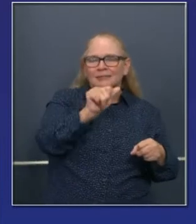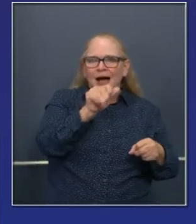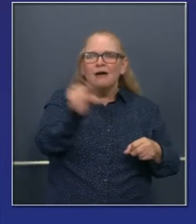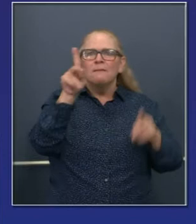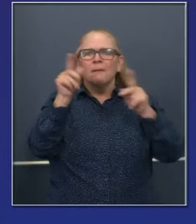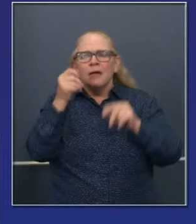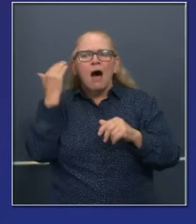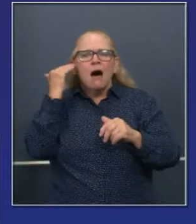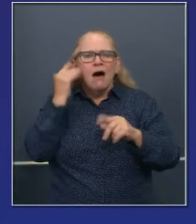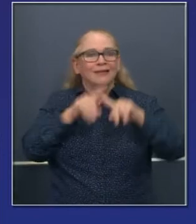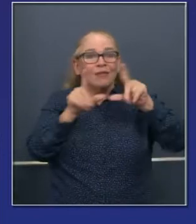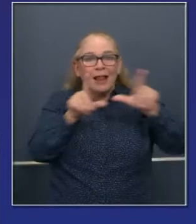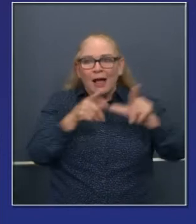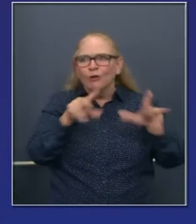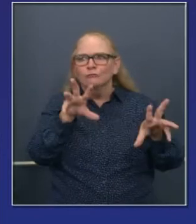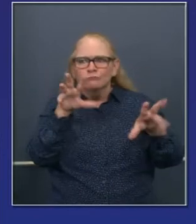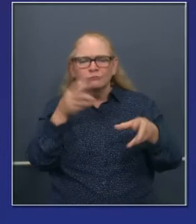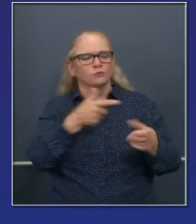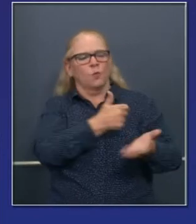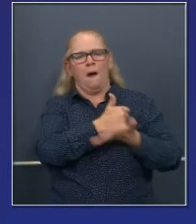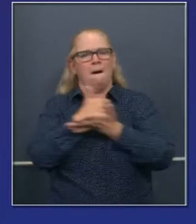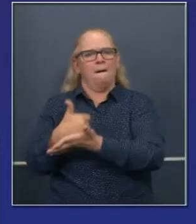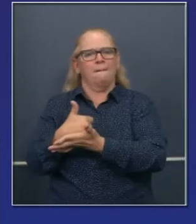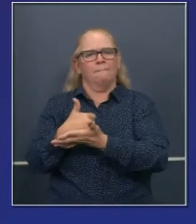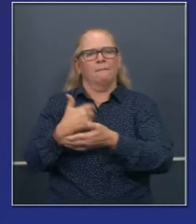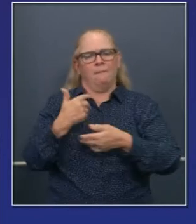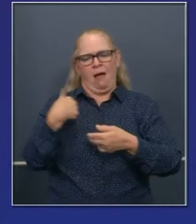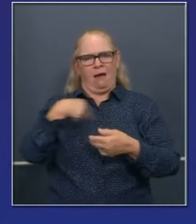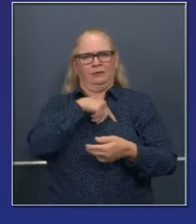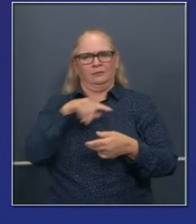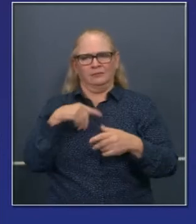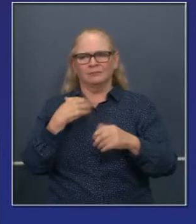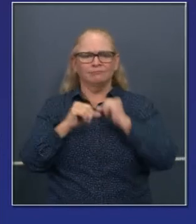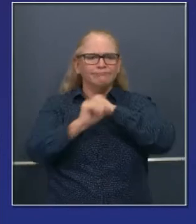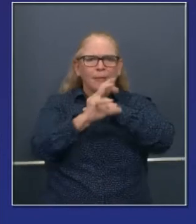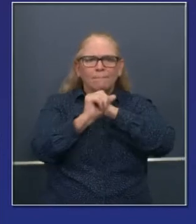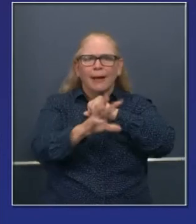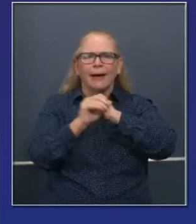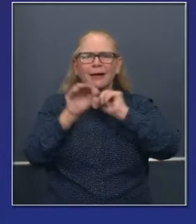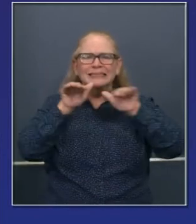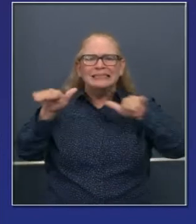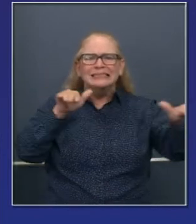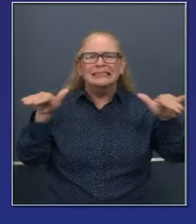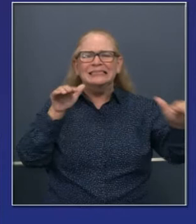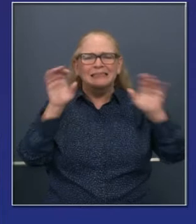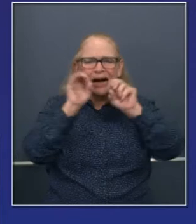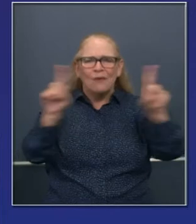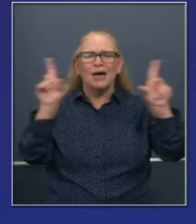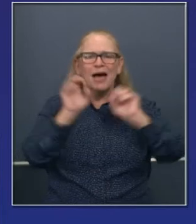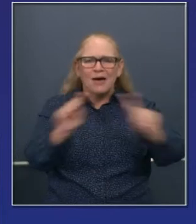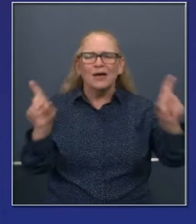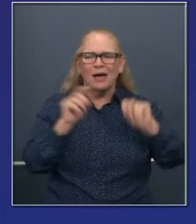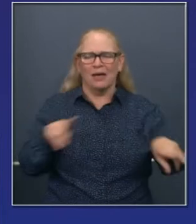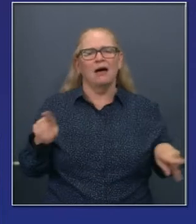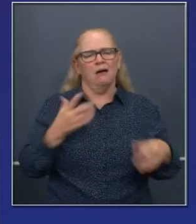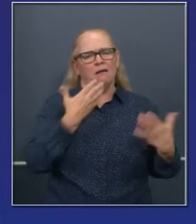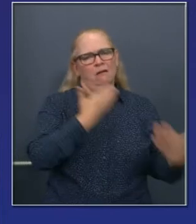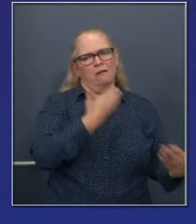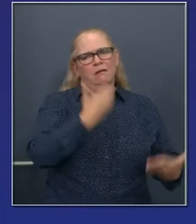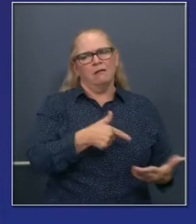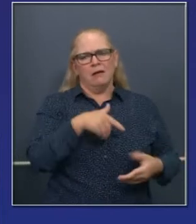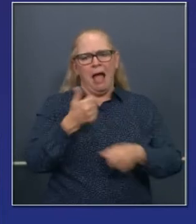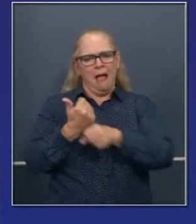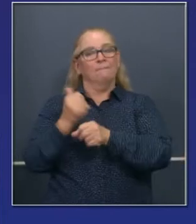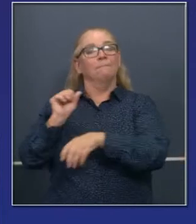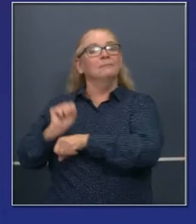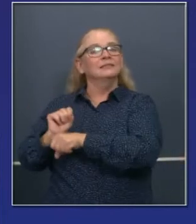medios también a nivel creativo para avanzar esa campaña que tal vez sea la campaña de más impacto en cuanto a hacer que nuestros